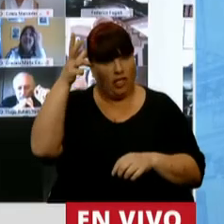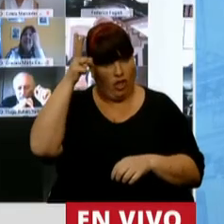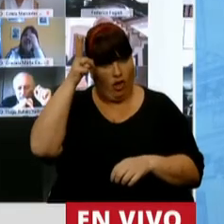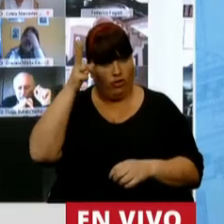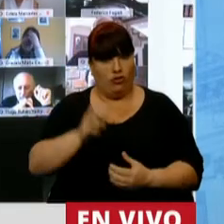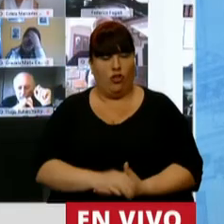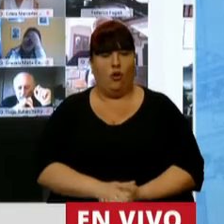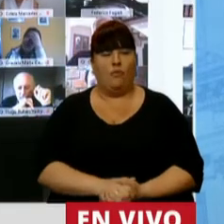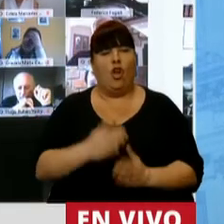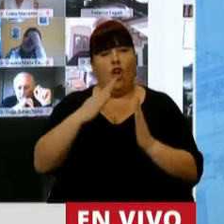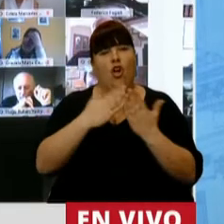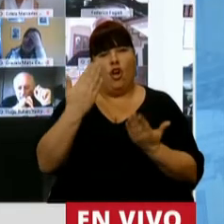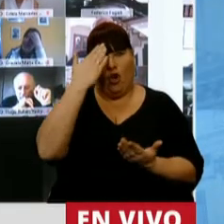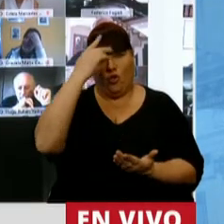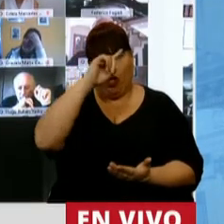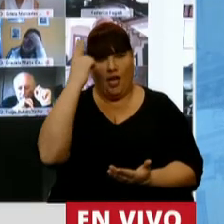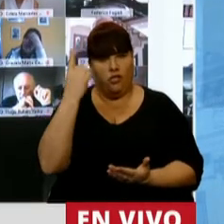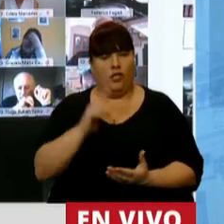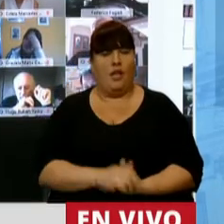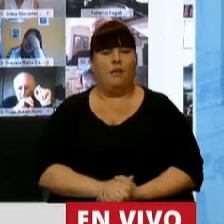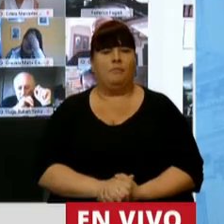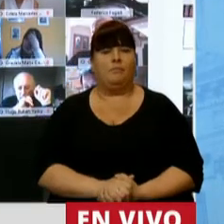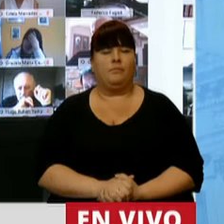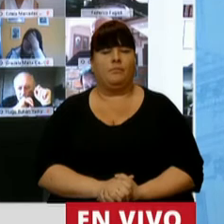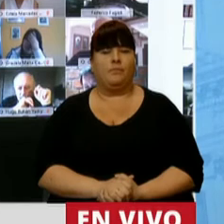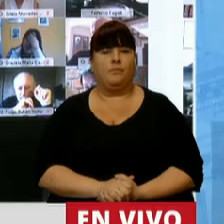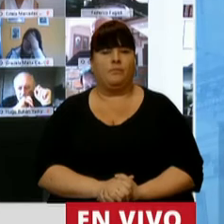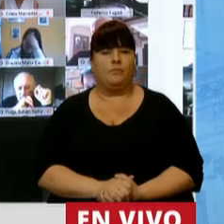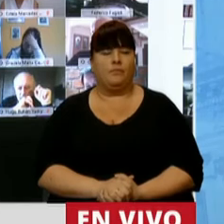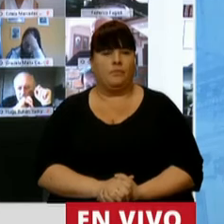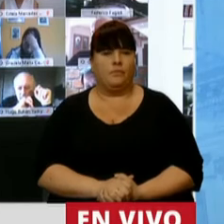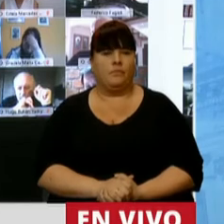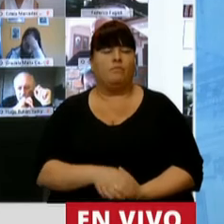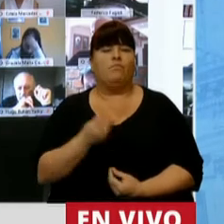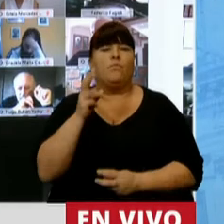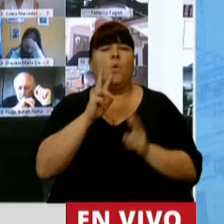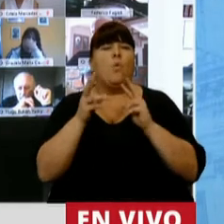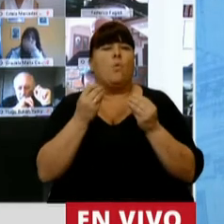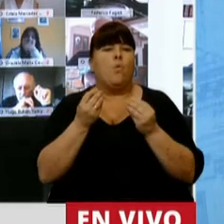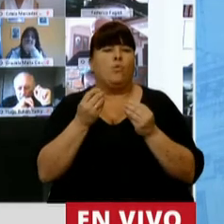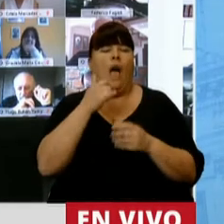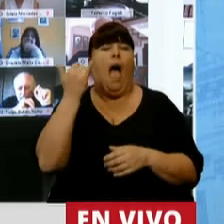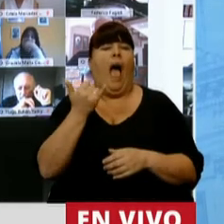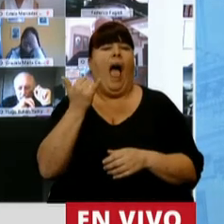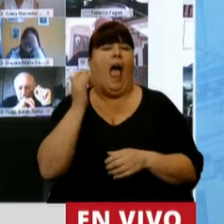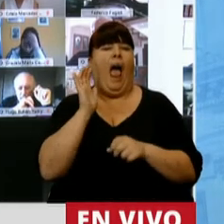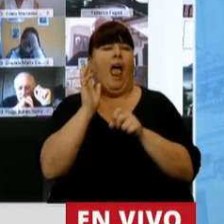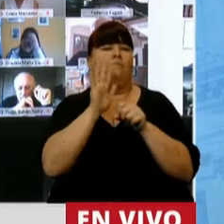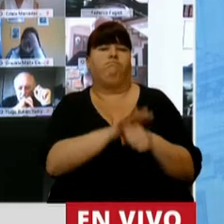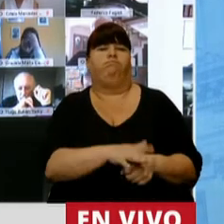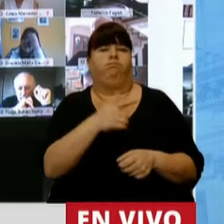de la Constitución, en función de encontrarse vulnerados mis fueros